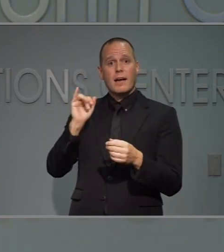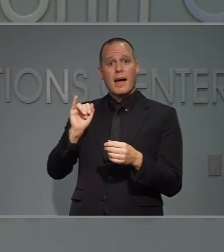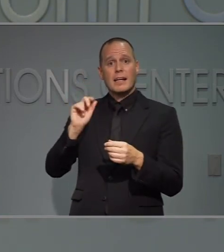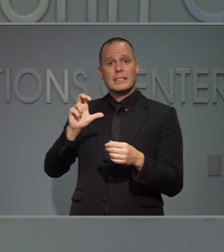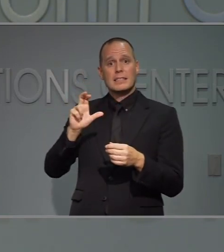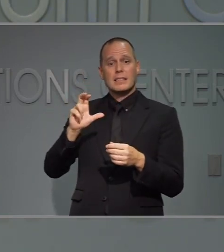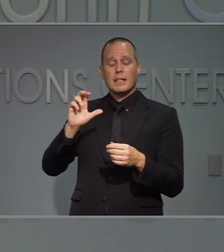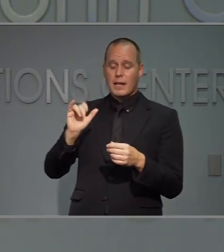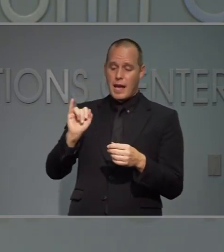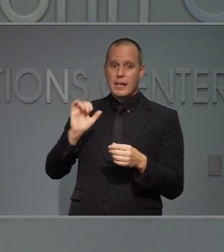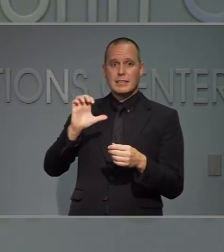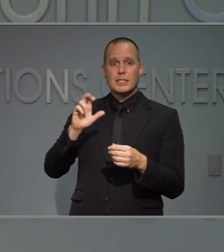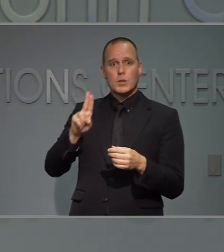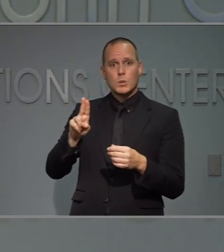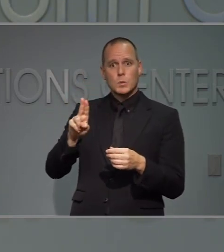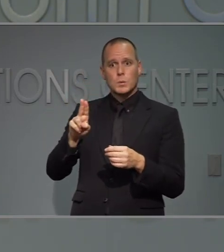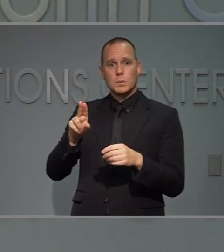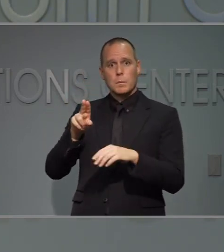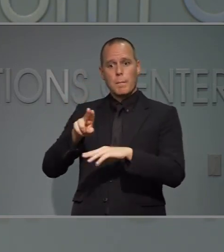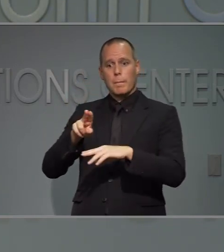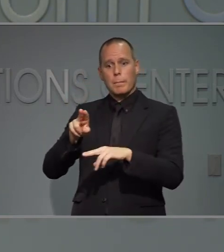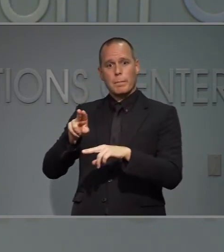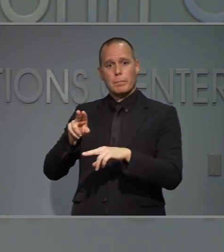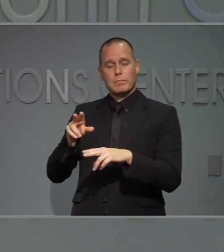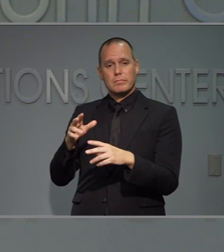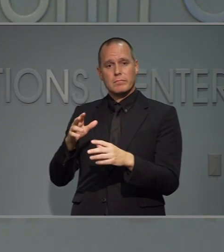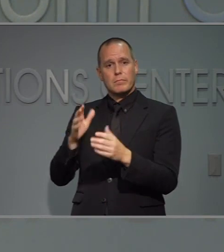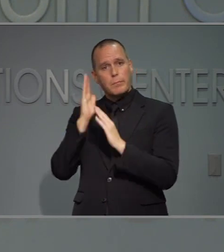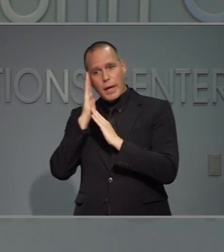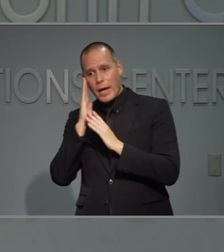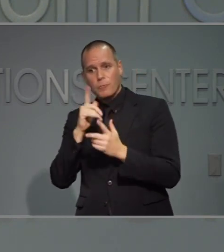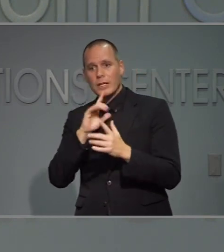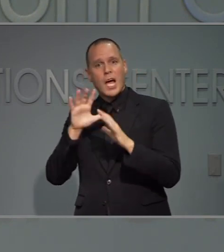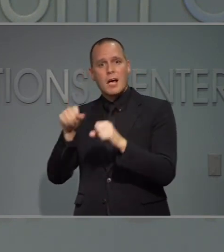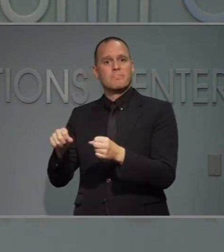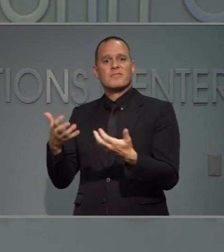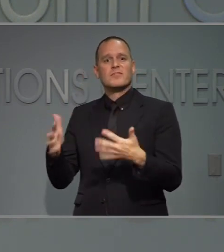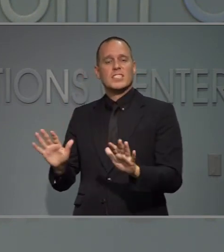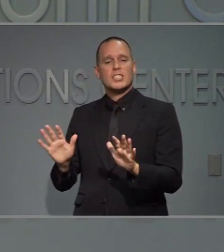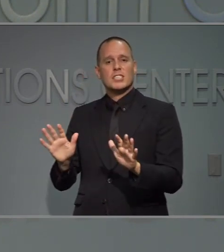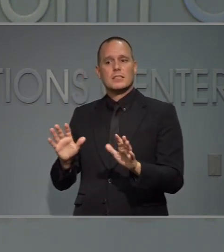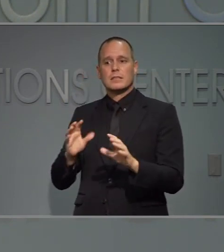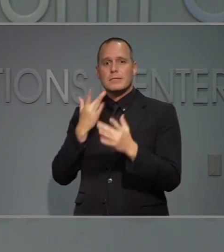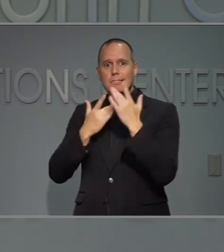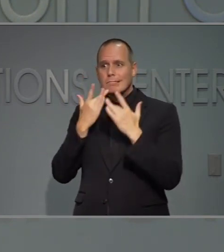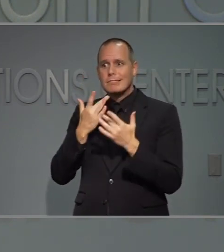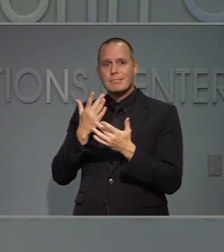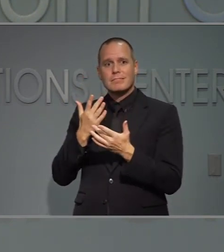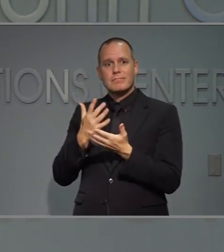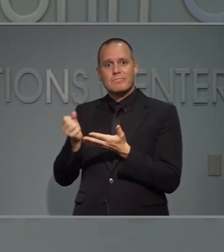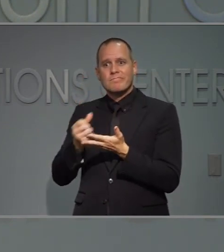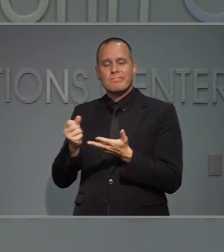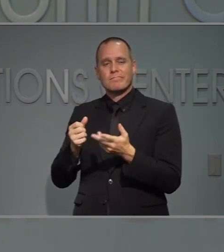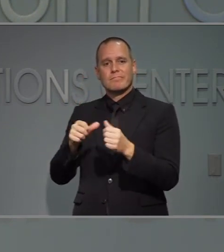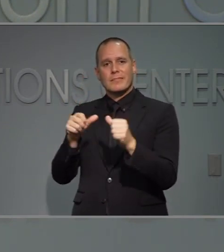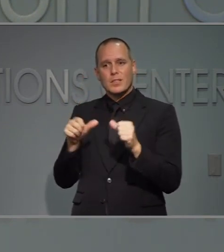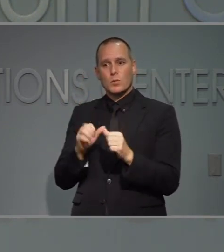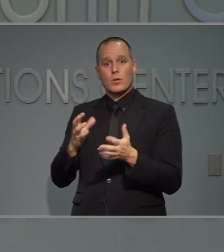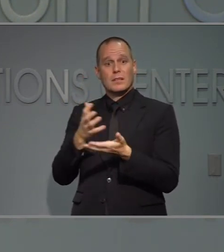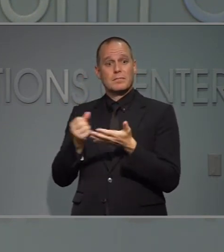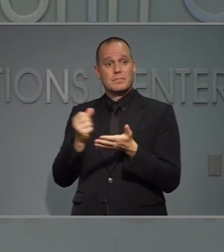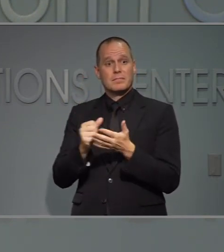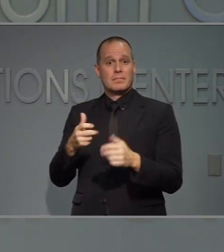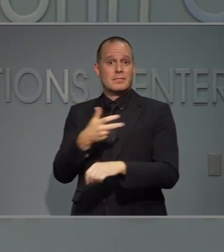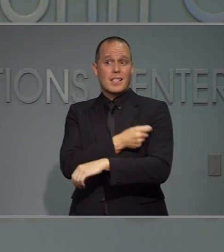porque no tienen ventiladores ni tampoco camas de cuidado intensivo, no queremos que pase eso en Carolina del